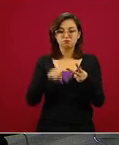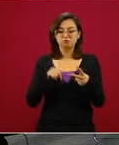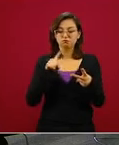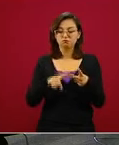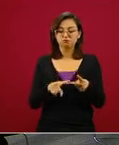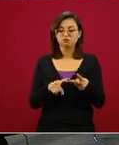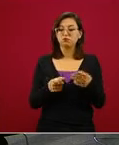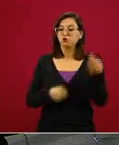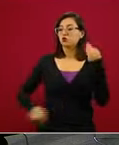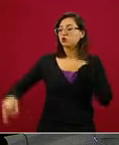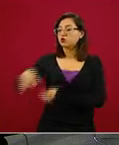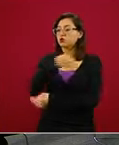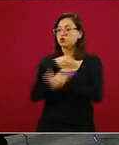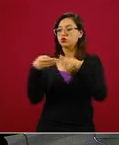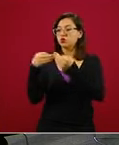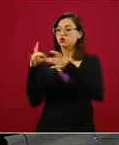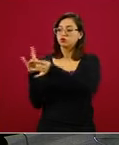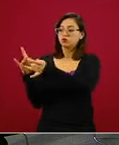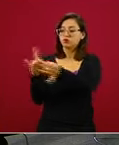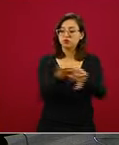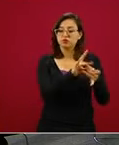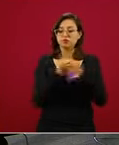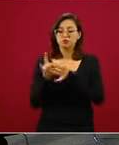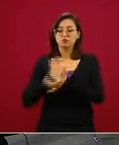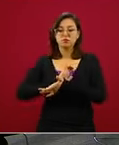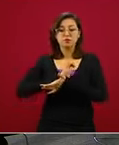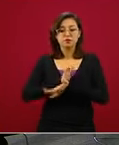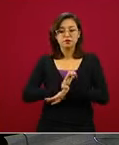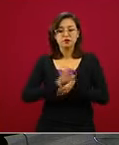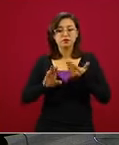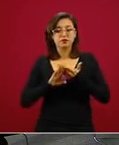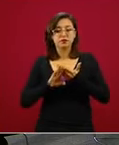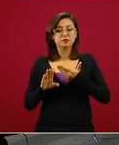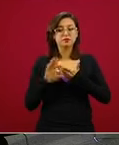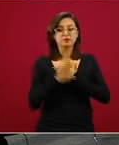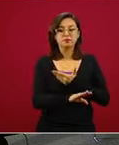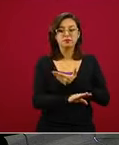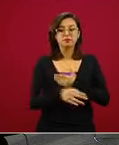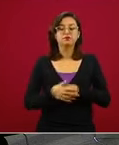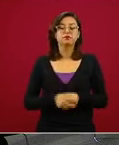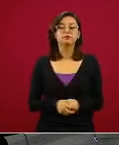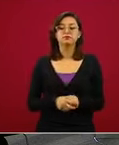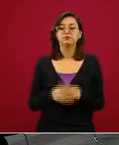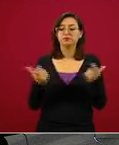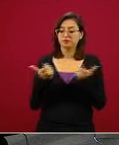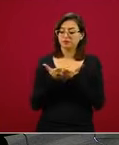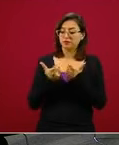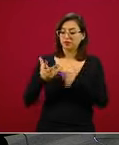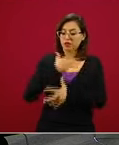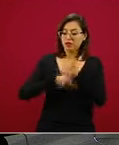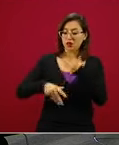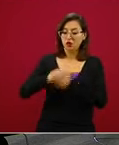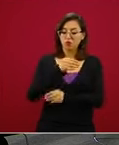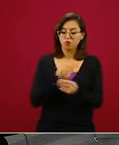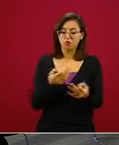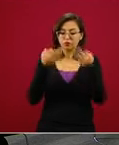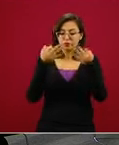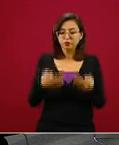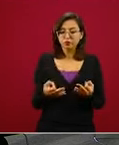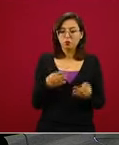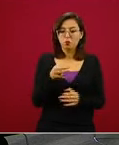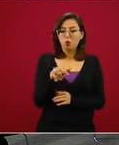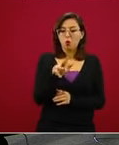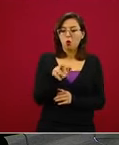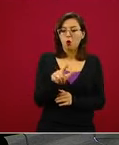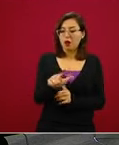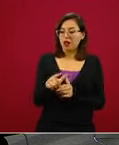todos y evitar la discriminación, fundamentarlo en los principios de la economía moral y la eficiencia productiva